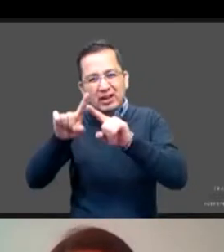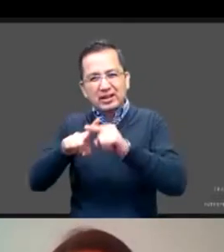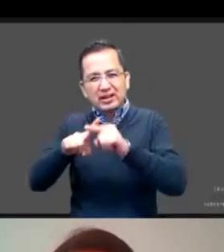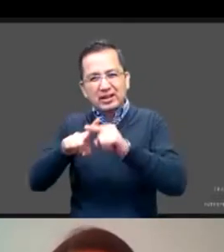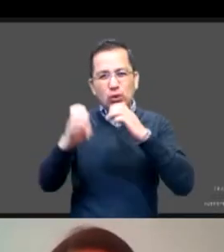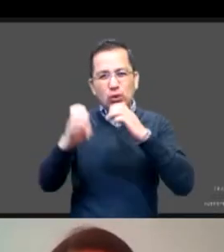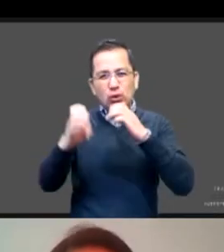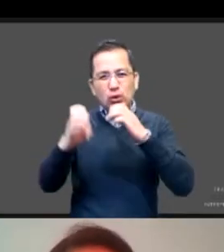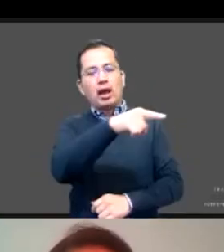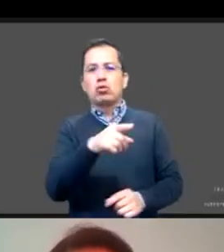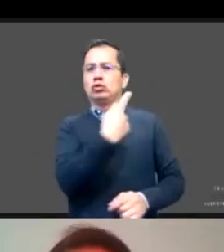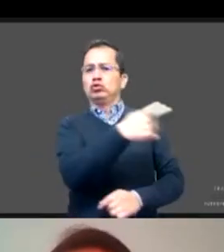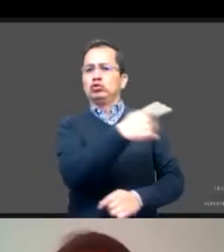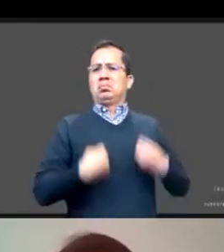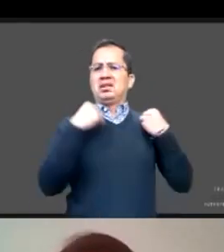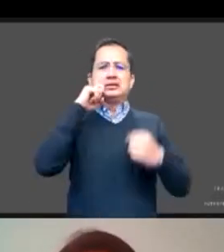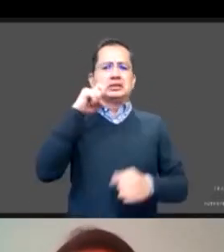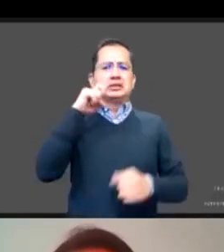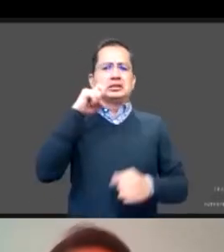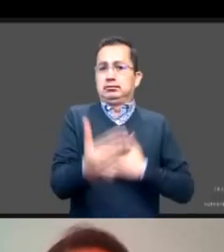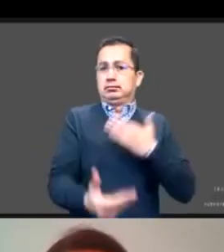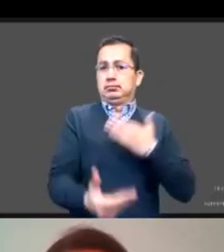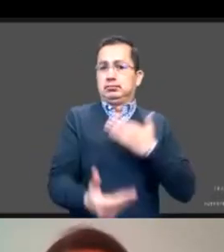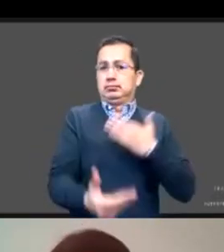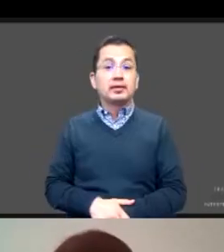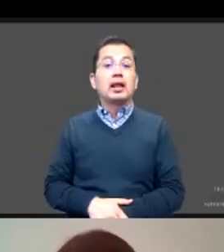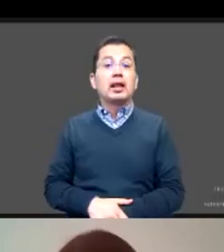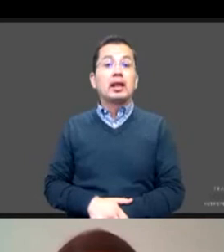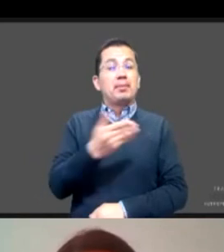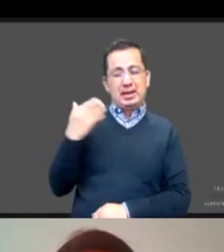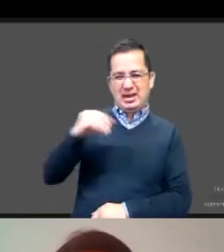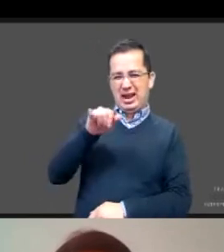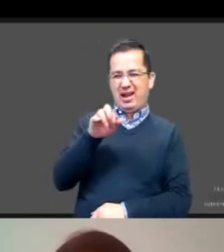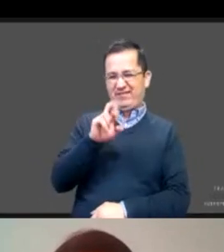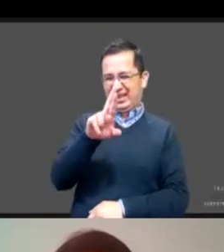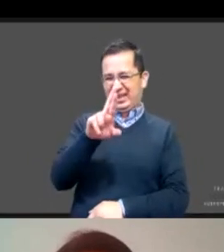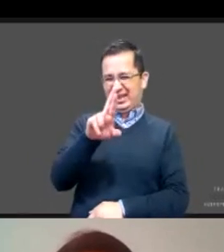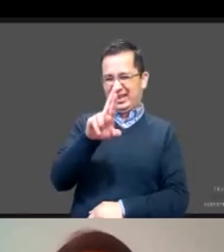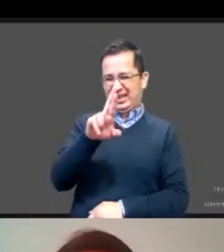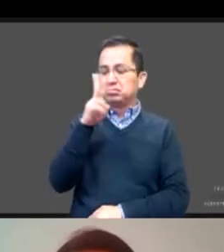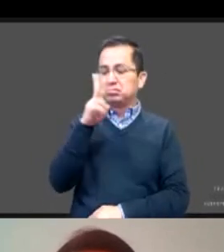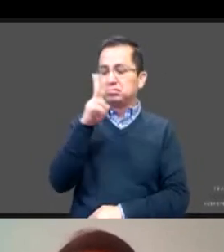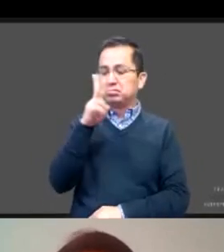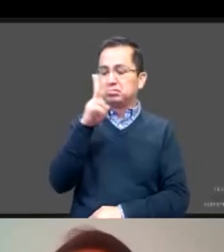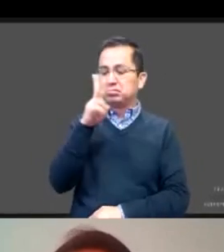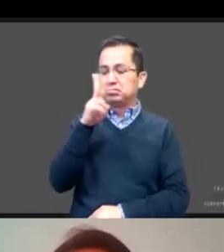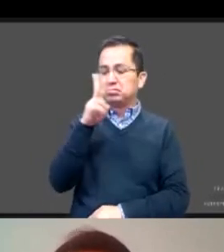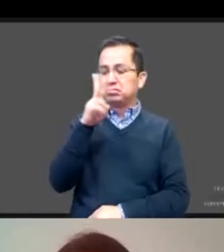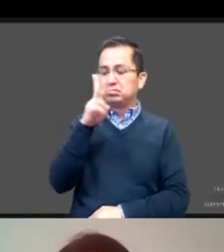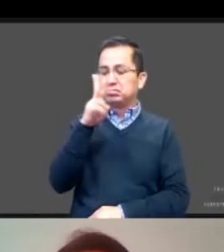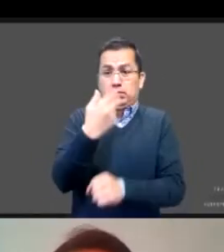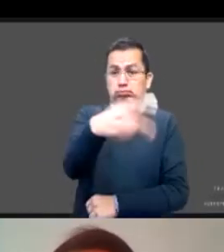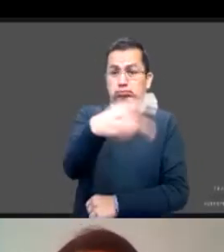Javier Domínguez nos compartía, ¿no? A cada quien lo que le toca. Y un poco en ese sentido leí algunas preguntas quizá de profesores que estaban un poco preocupados, ¿no?